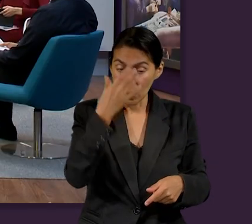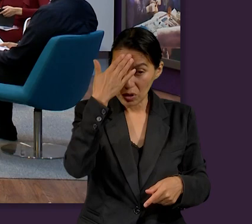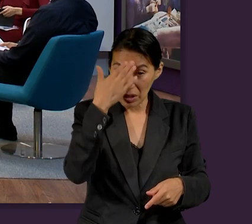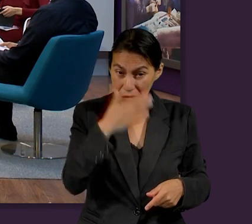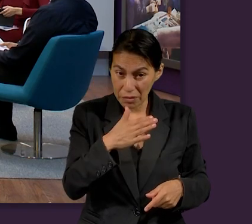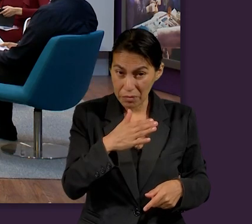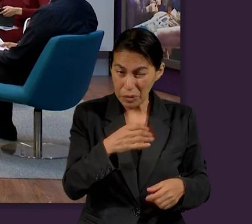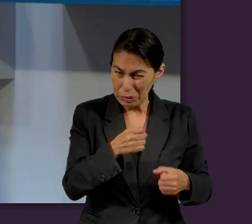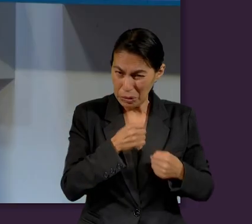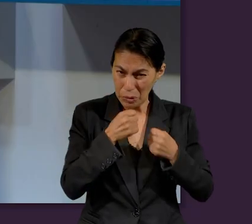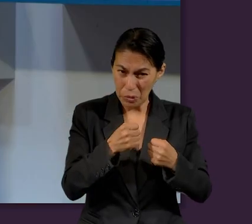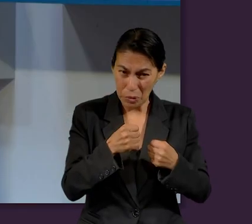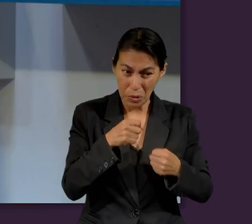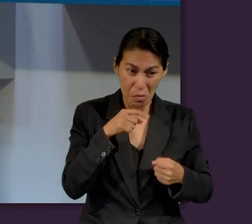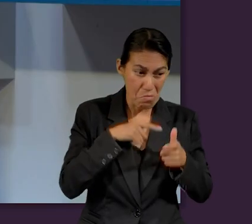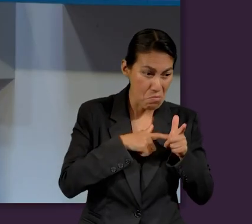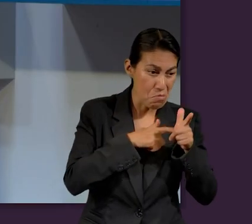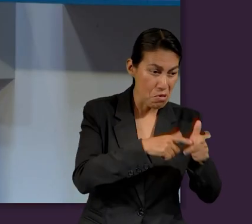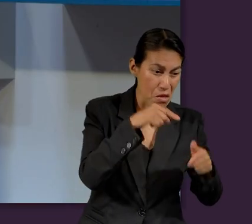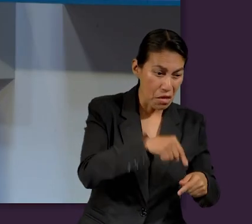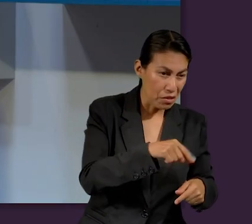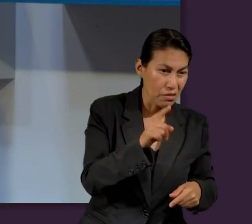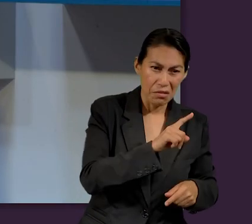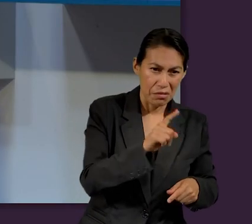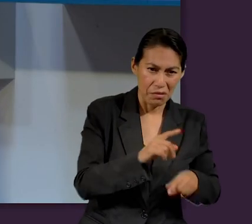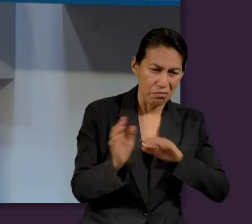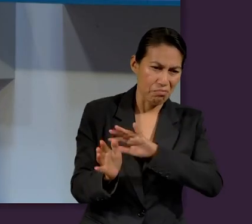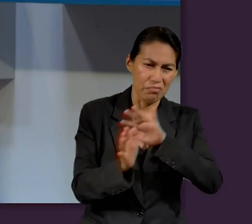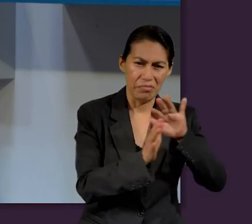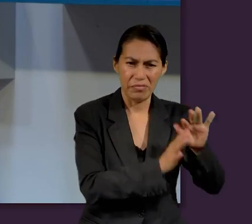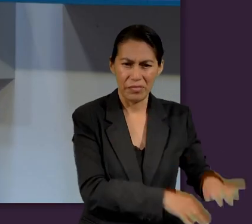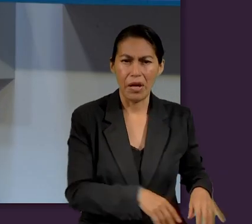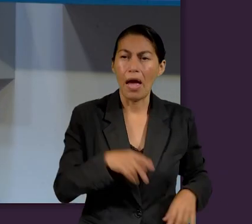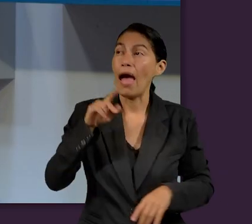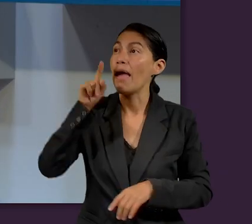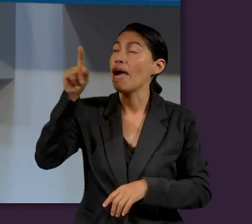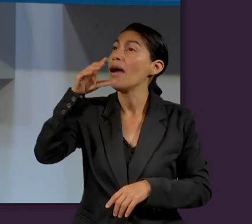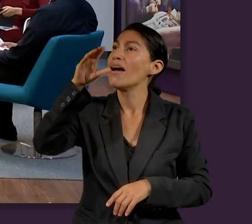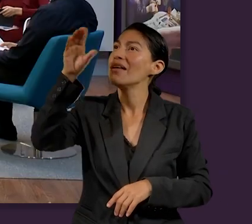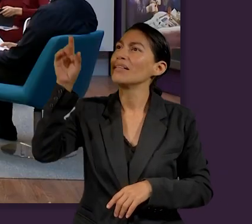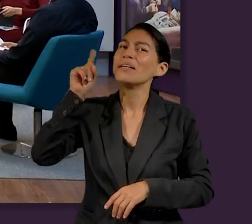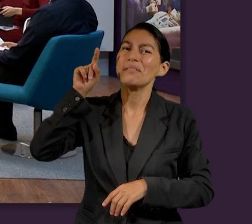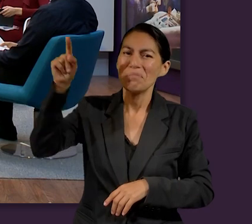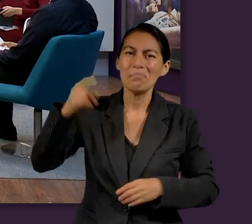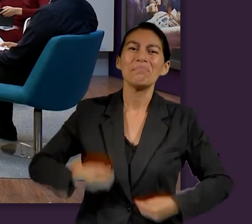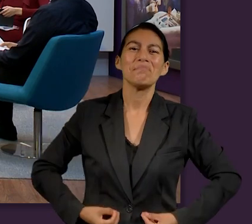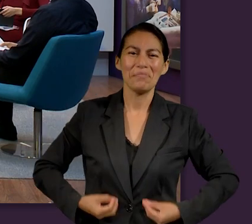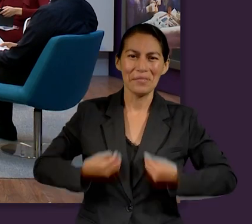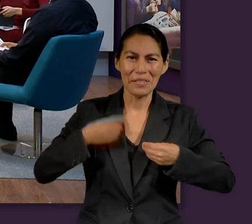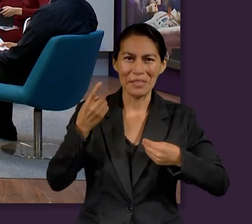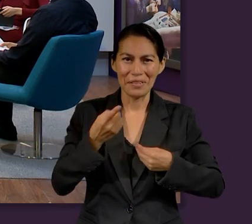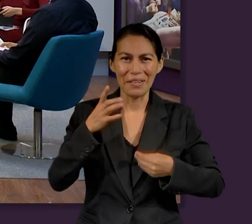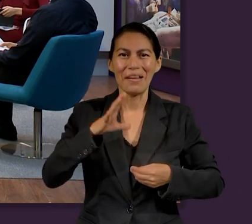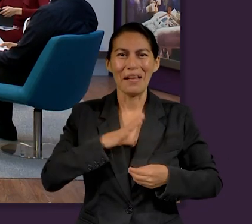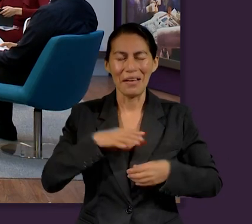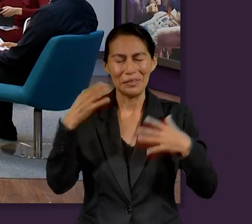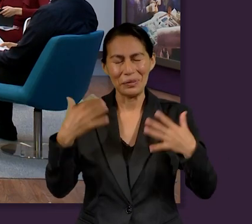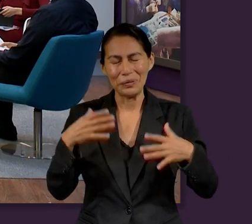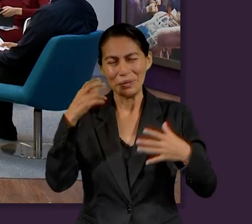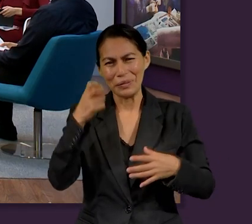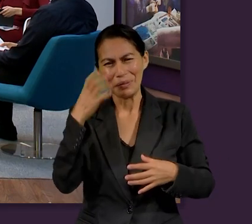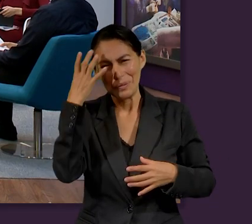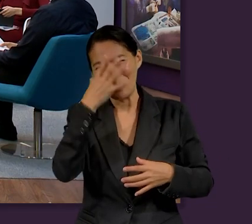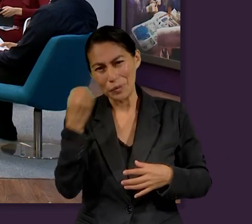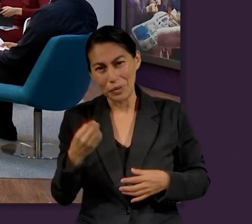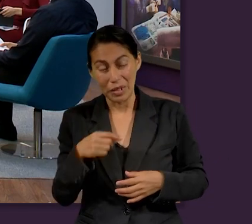promesa máxima en nuestra vida cristiana, Dios dice, tienes como recompensa, tendrás como recompensa la vida eterna, cosa